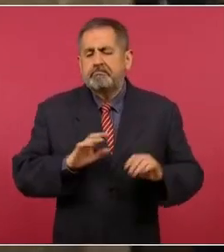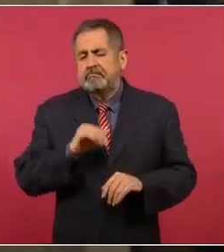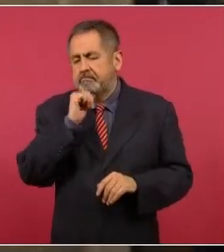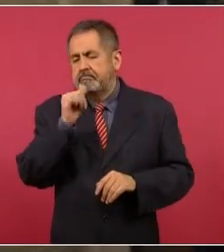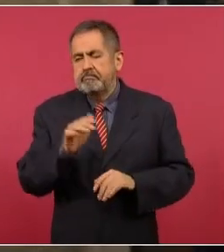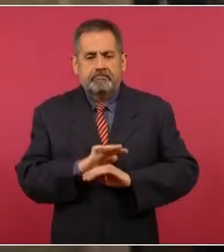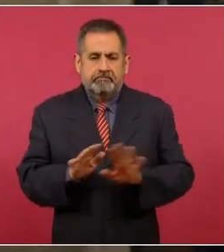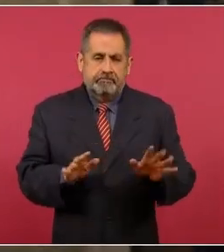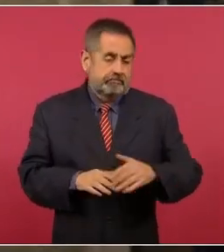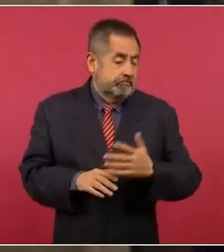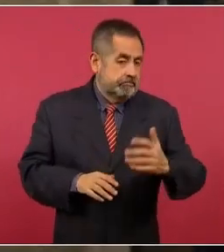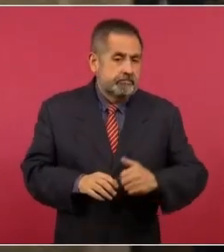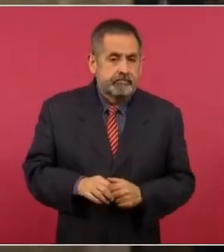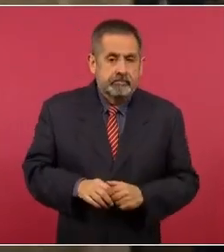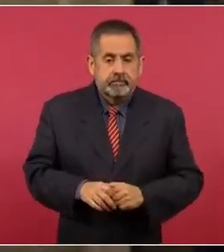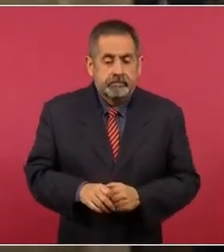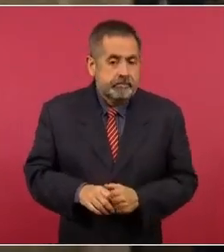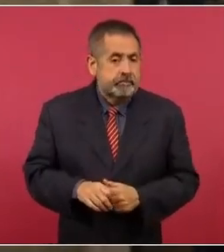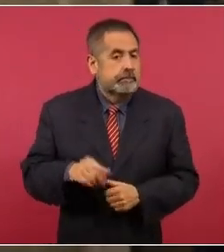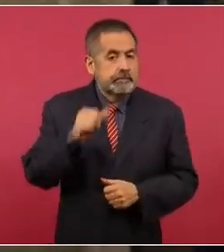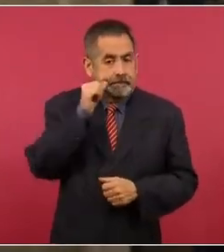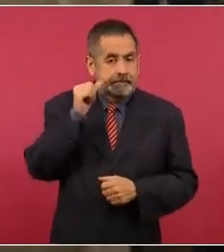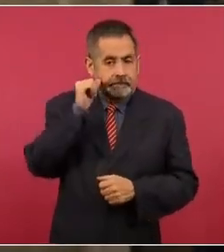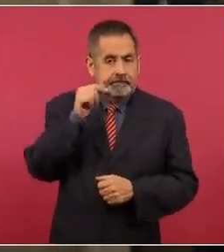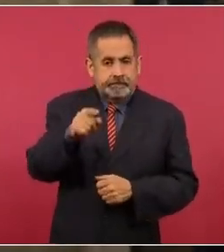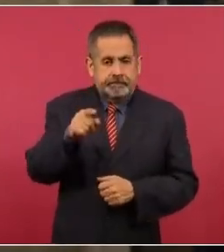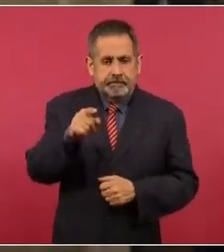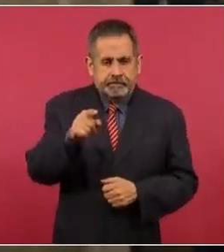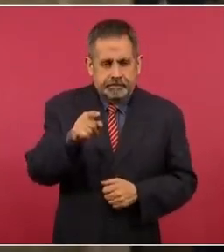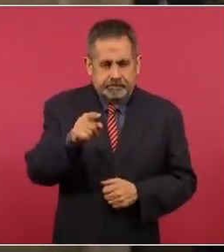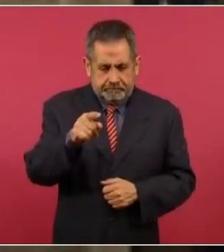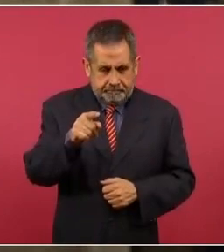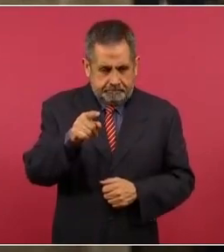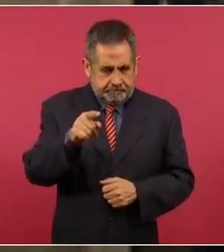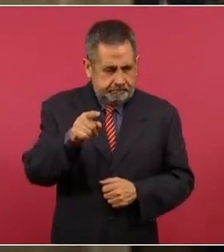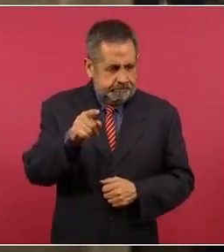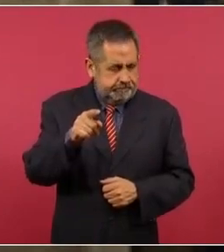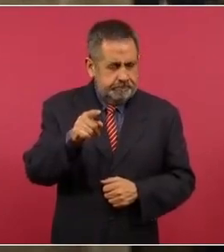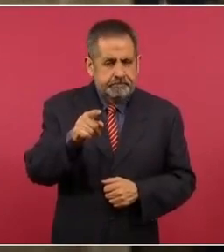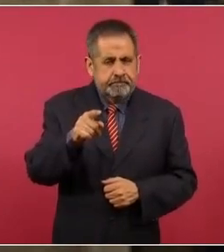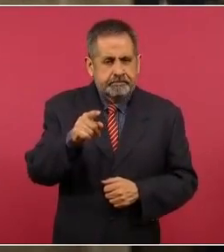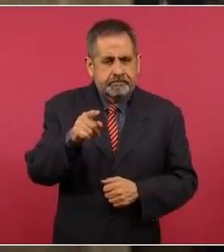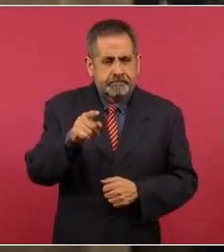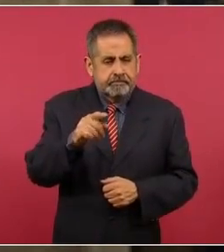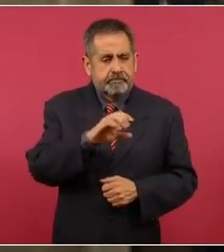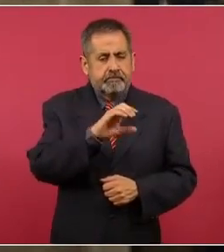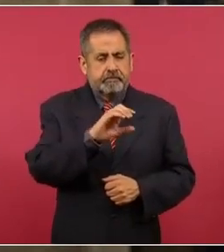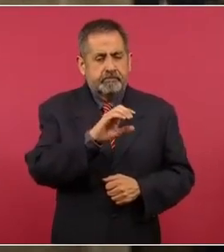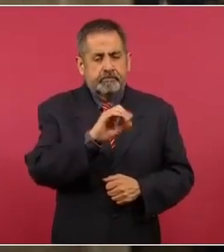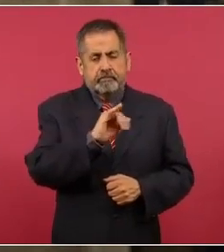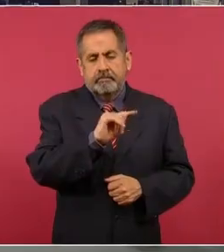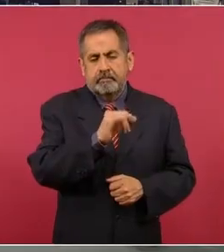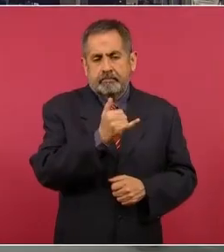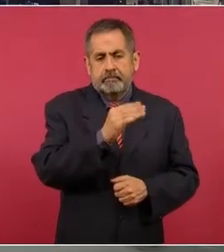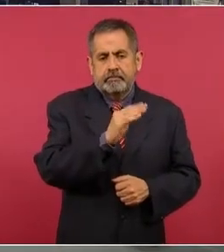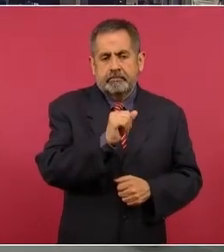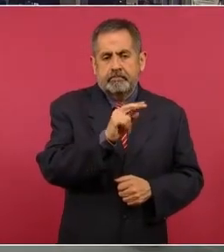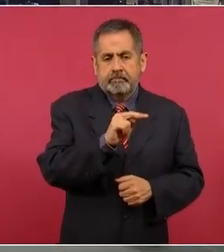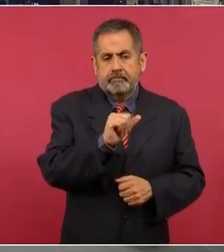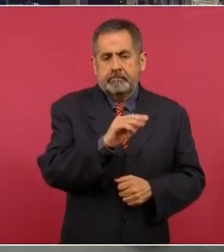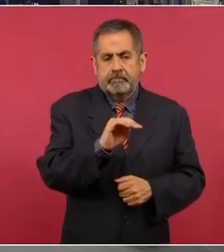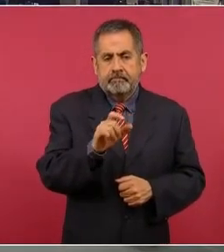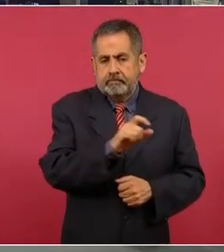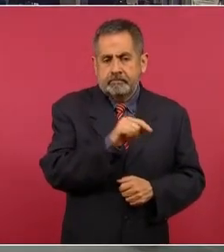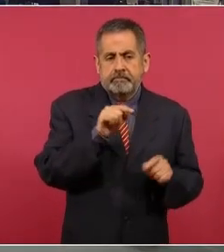ayer a Citigroup Banamex le